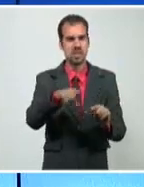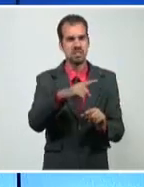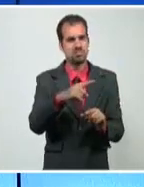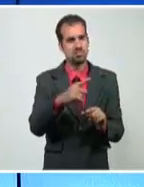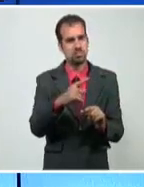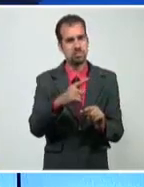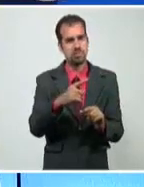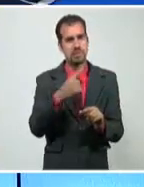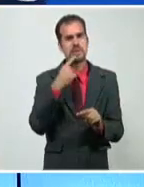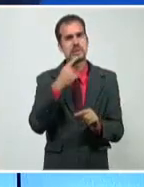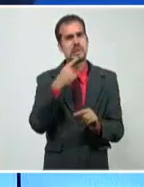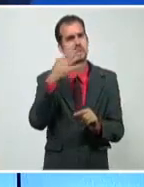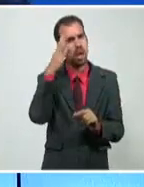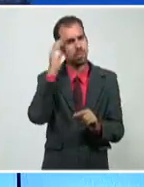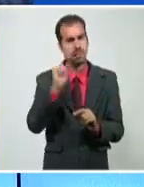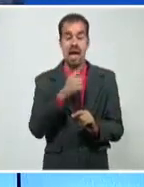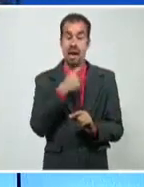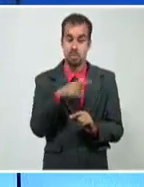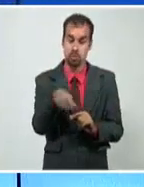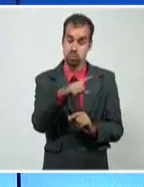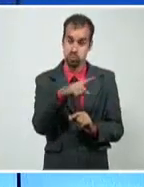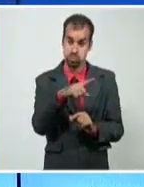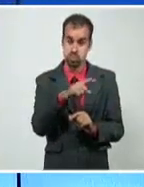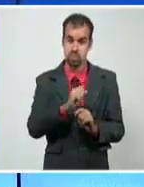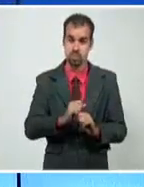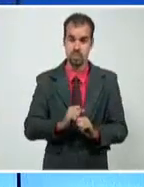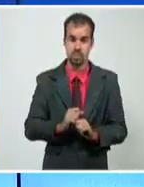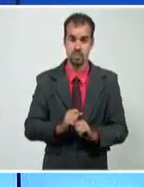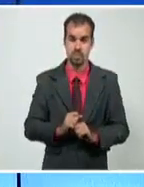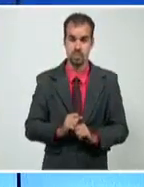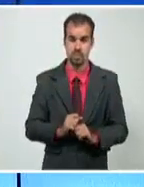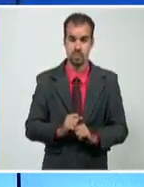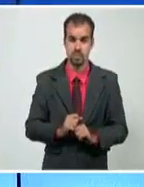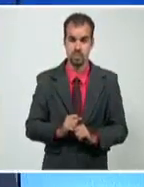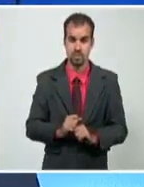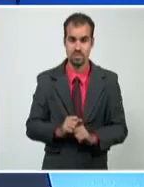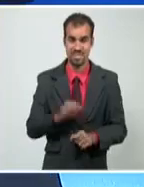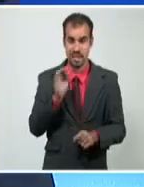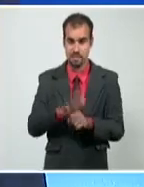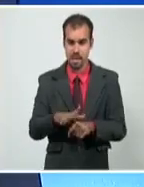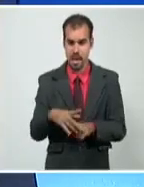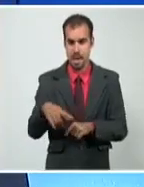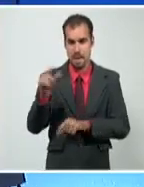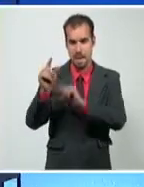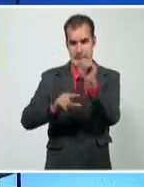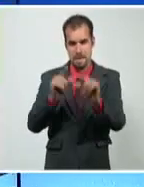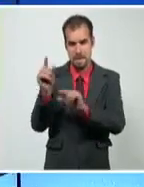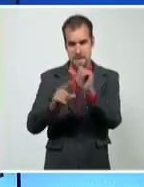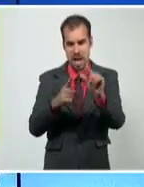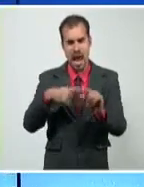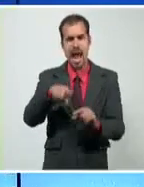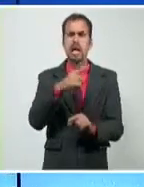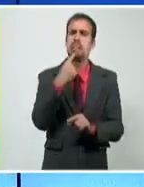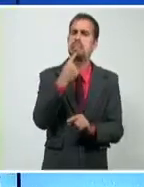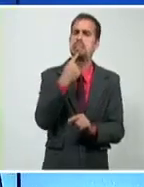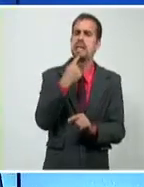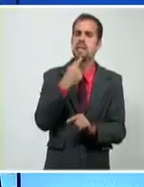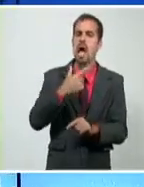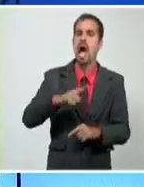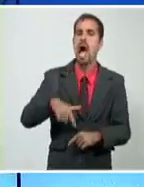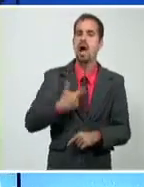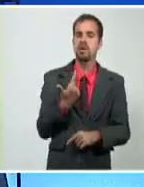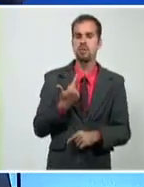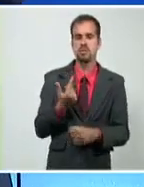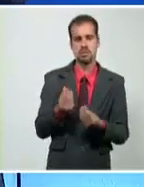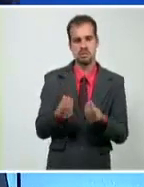En tanto, mientras por un lado había comprensión, desde el ego y la manipulación a esto se le sigue llamando arte. Lo es,